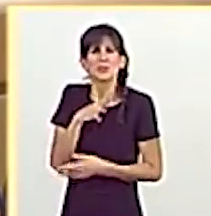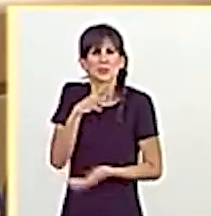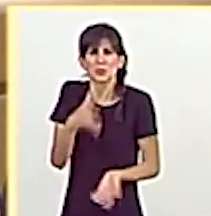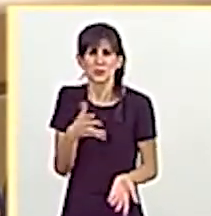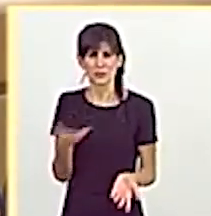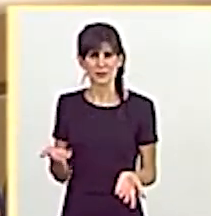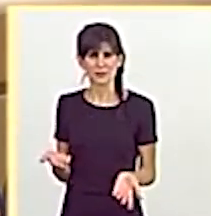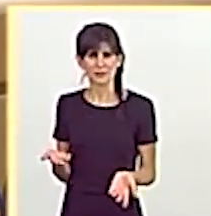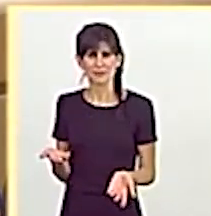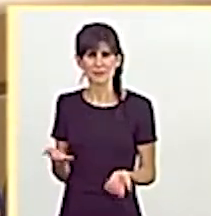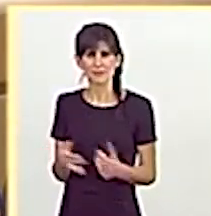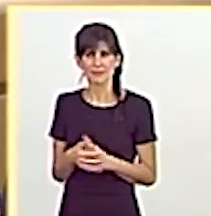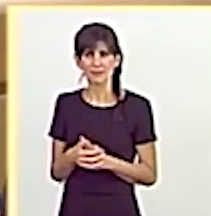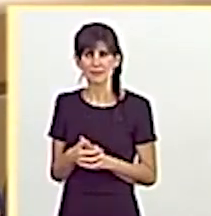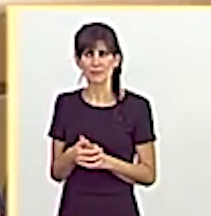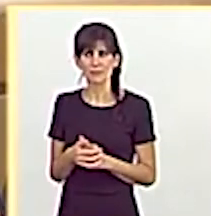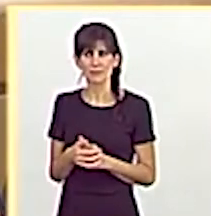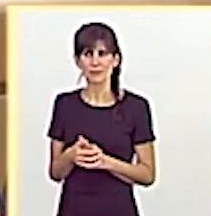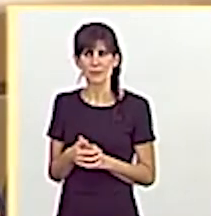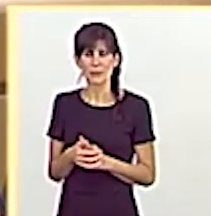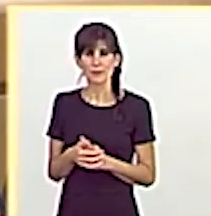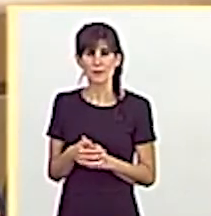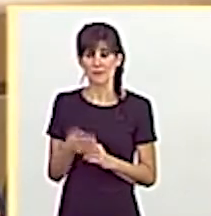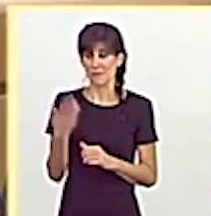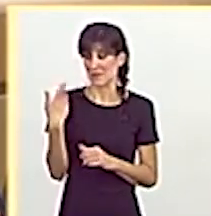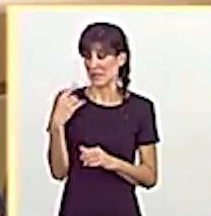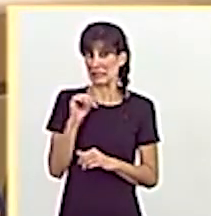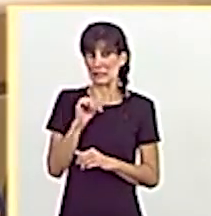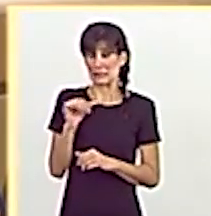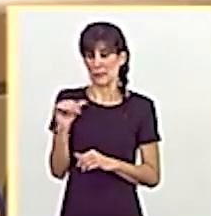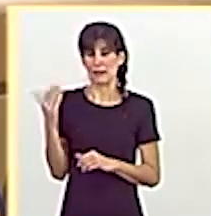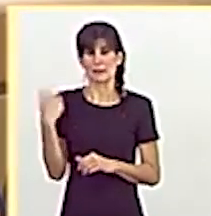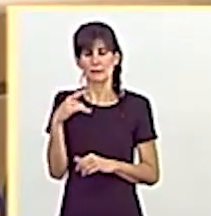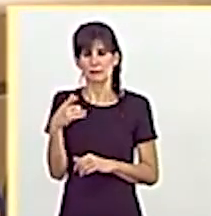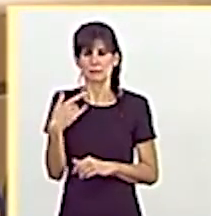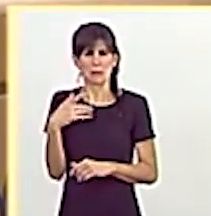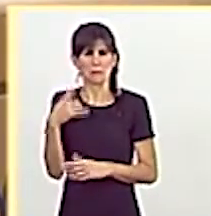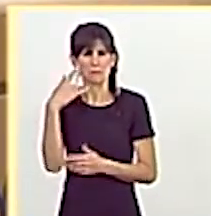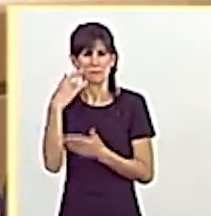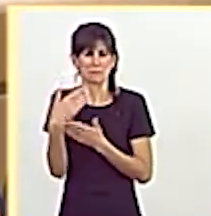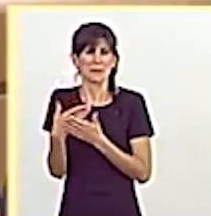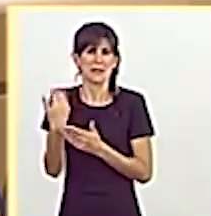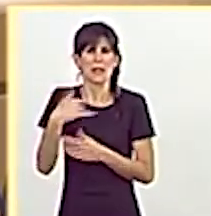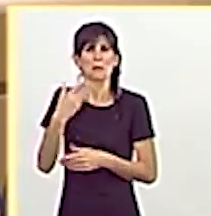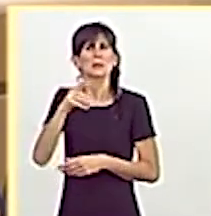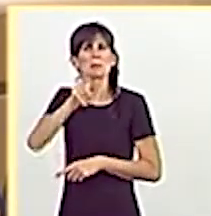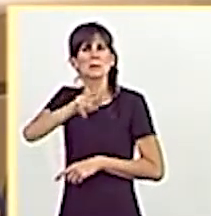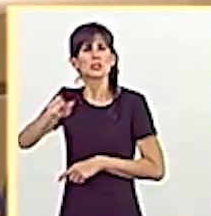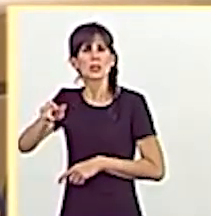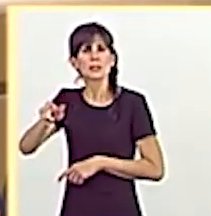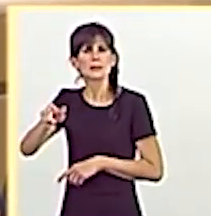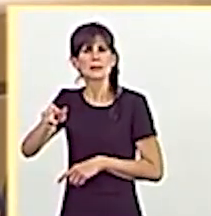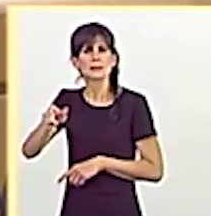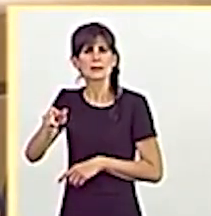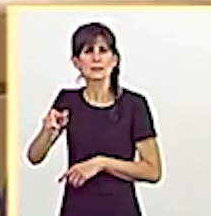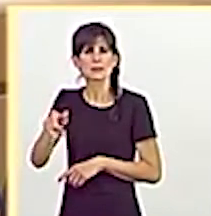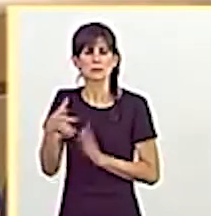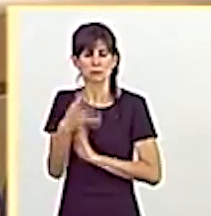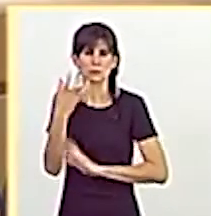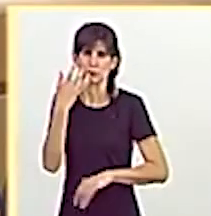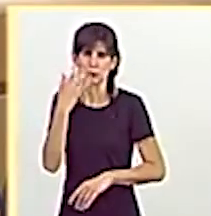conseguir? En las últimas semanas habrán comprobado que muchas personas han estado